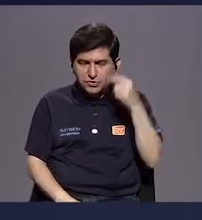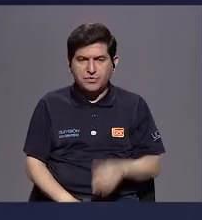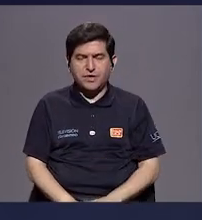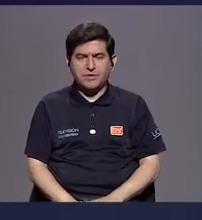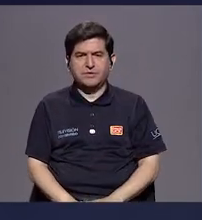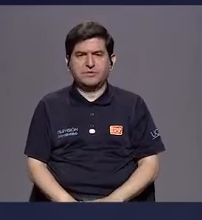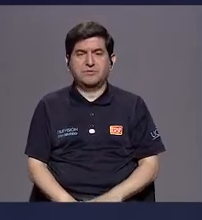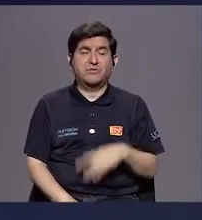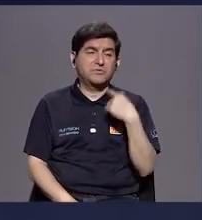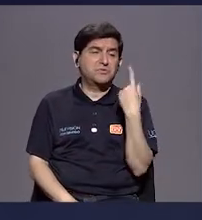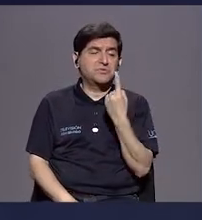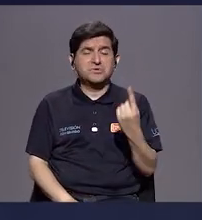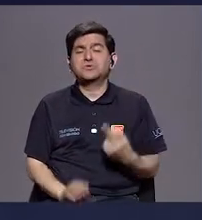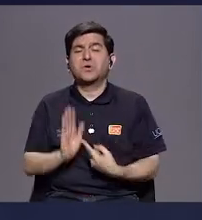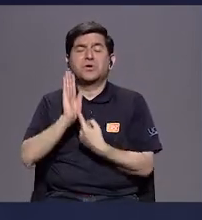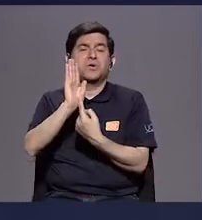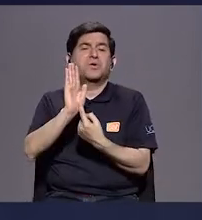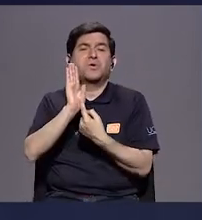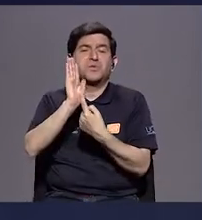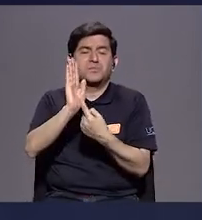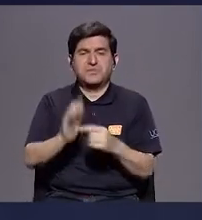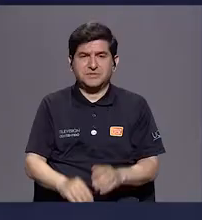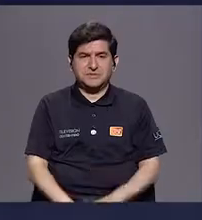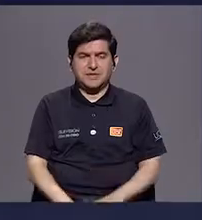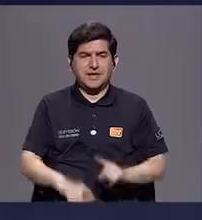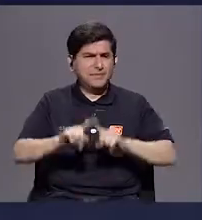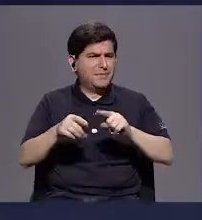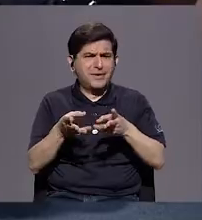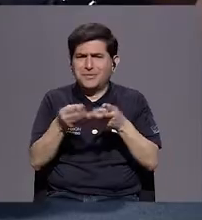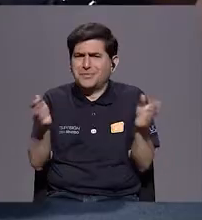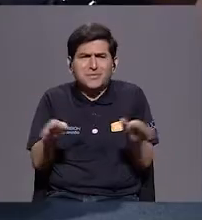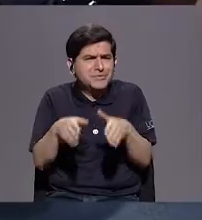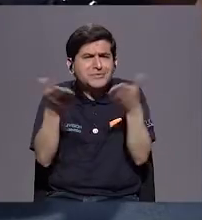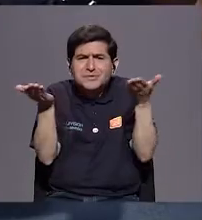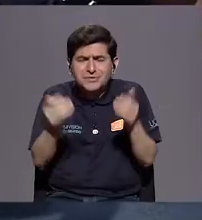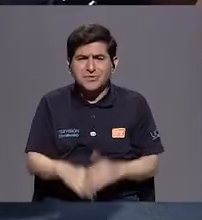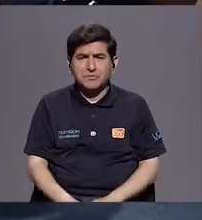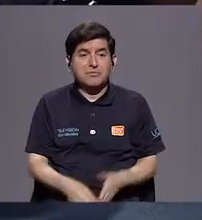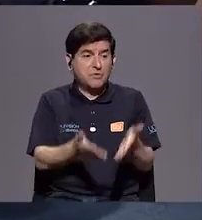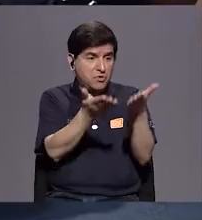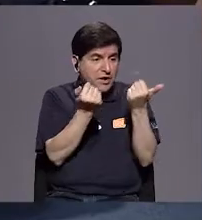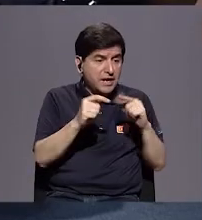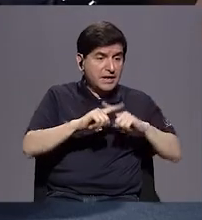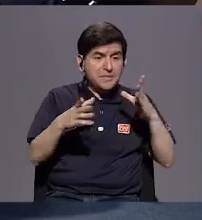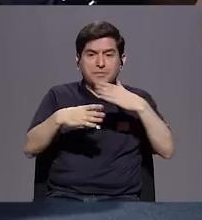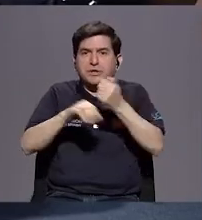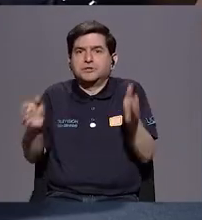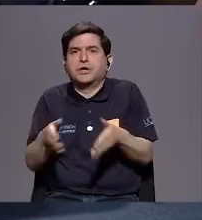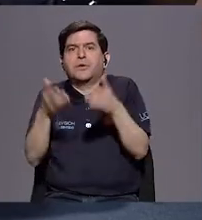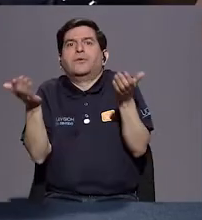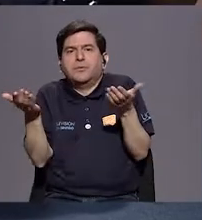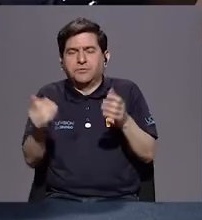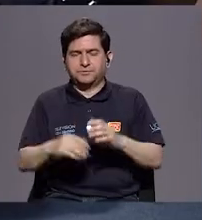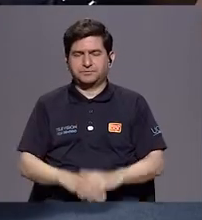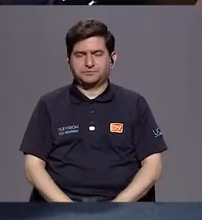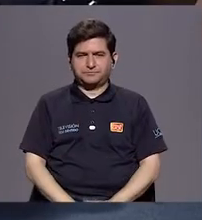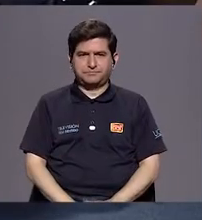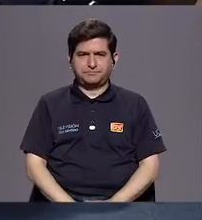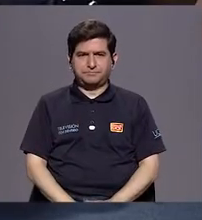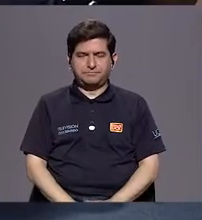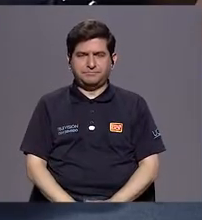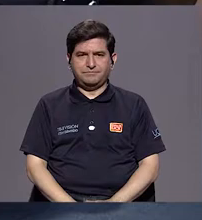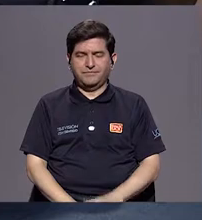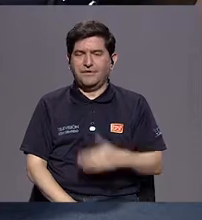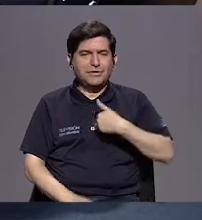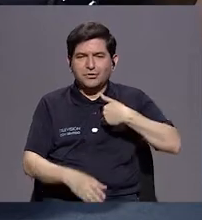que no vamos más allá de cómo presentar o cómo generarlo, ¿verdad? O sea, queremos esto, pero ¿cómo lo vamos a hacer? En realidad no